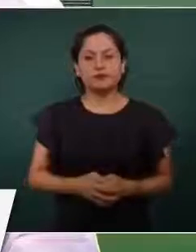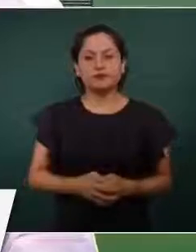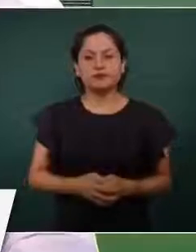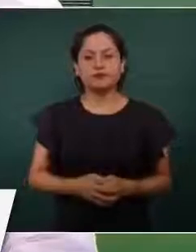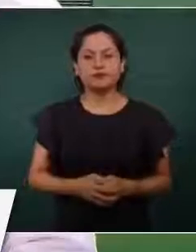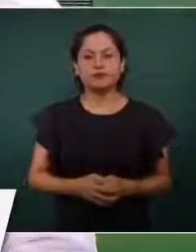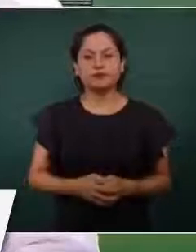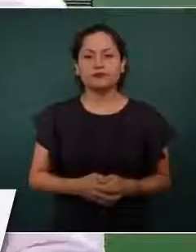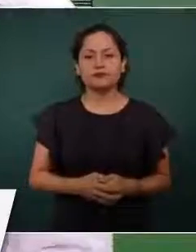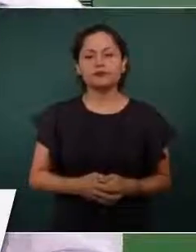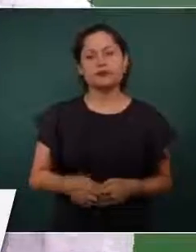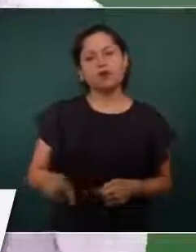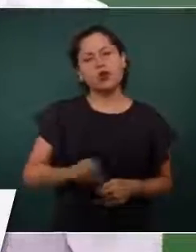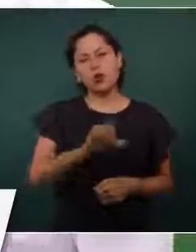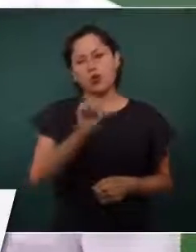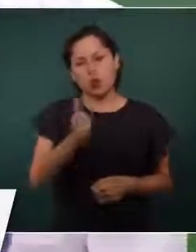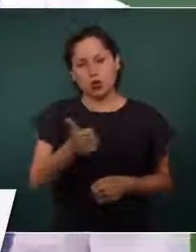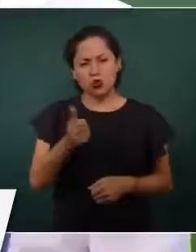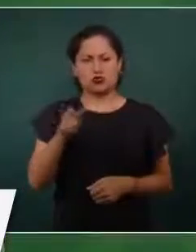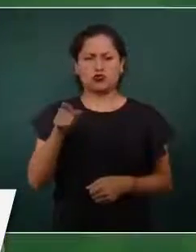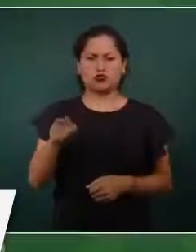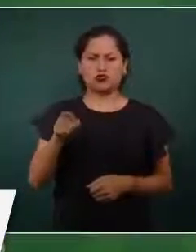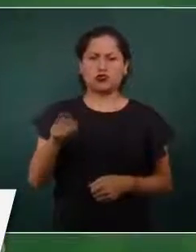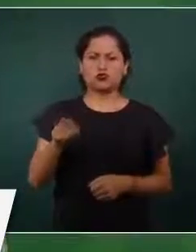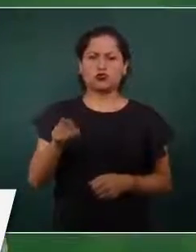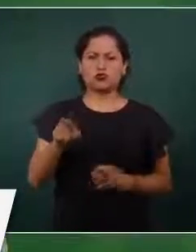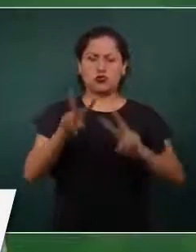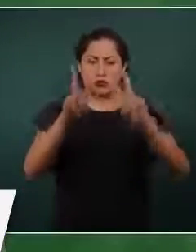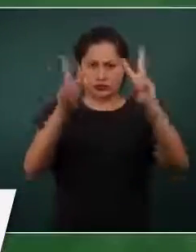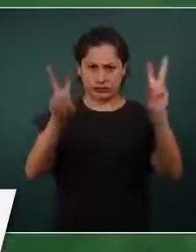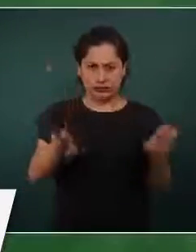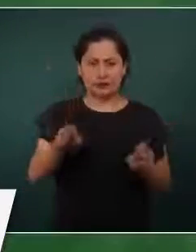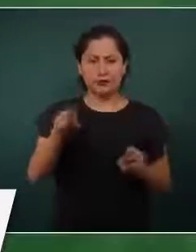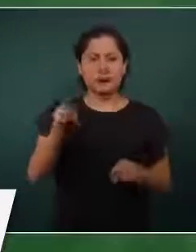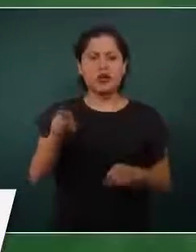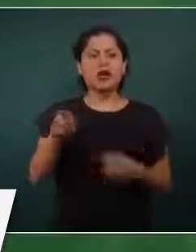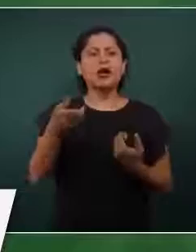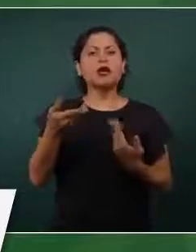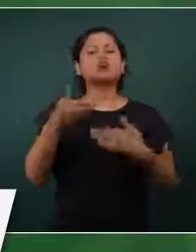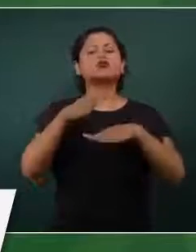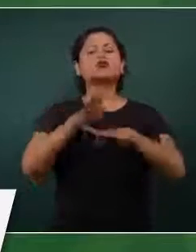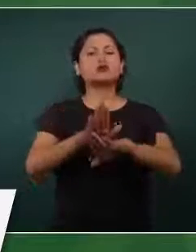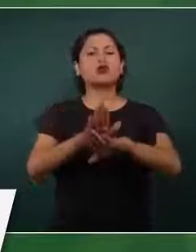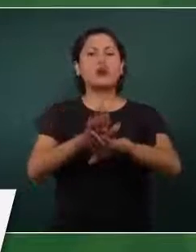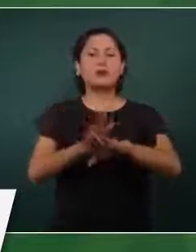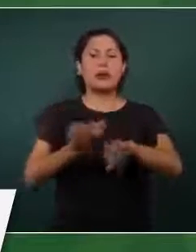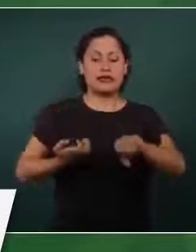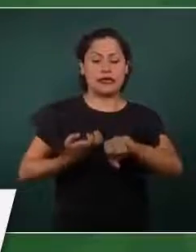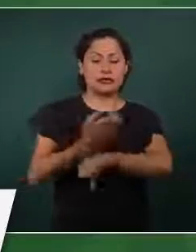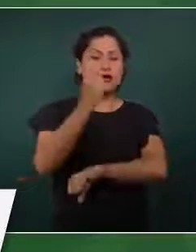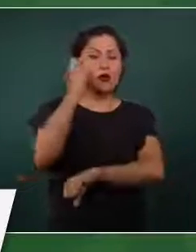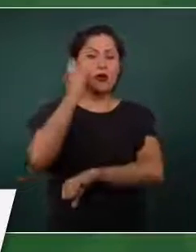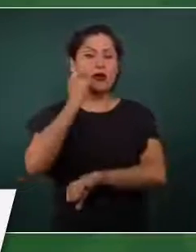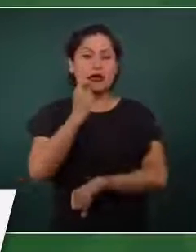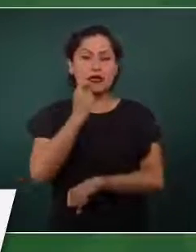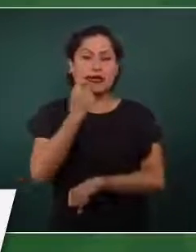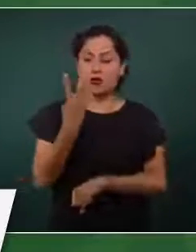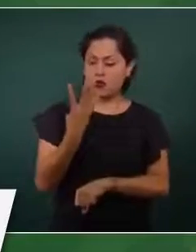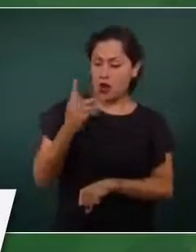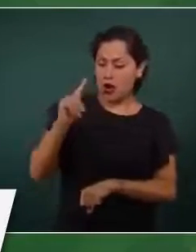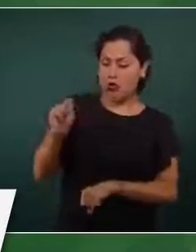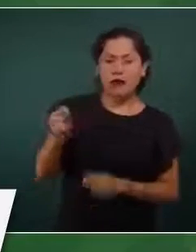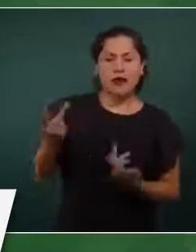Acerca de qué le espera a Guerrero de la Cuarta Transformación, pues ya estamos